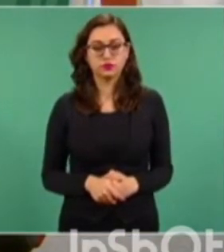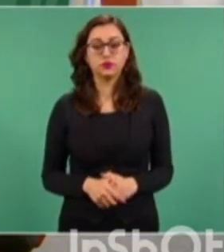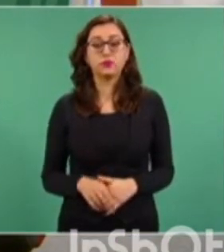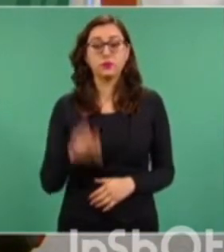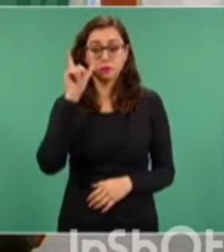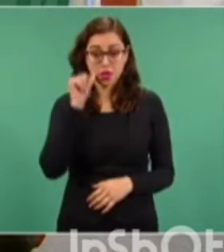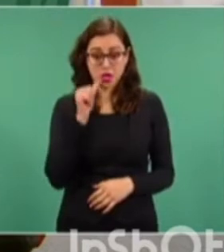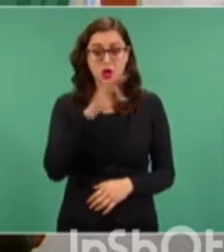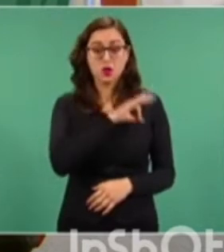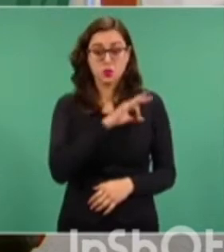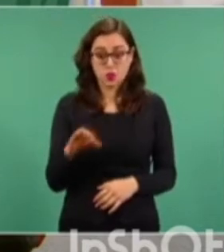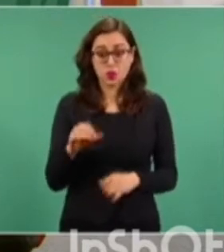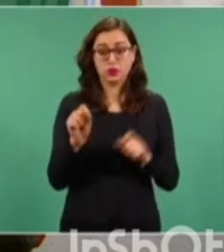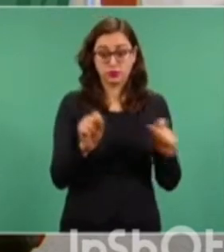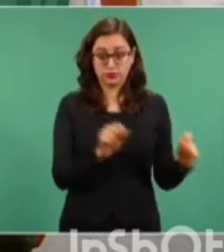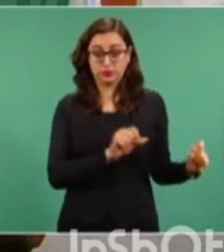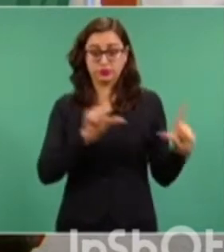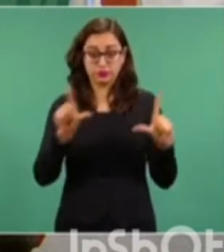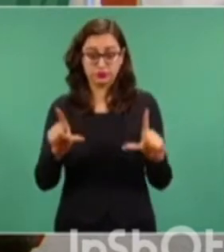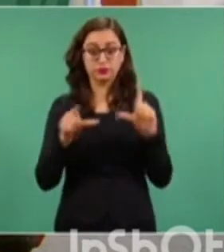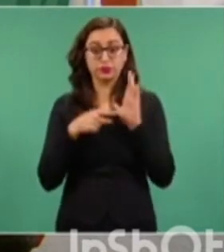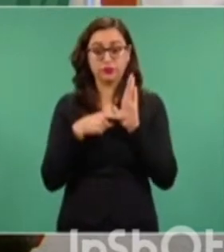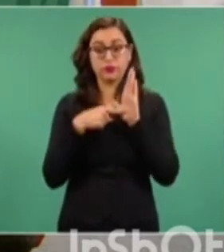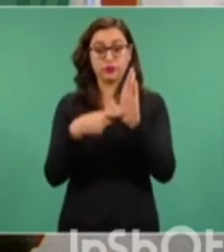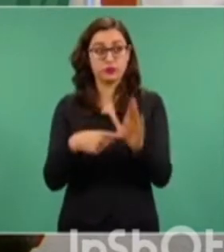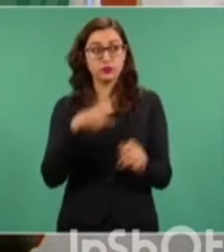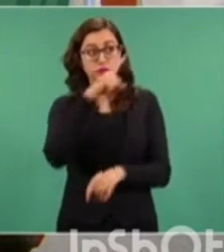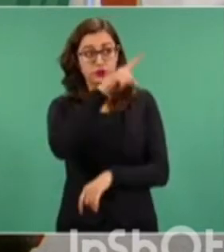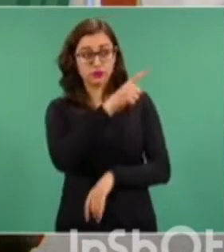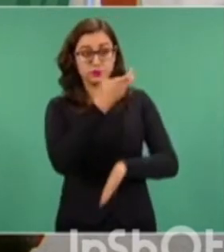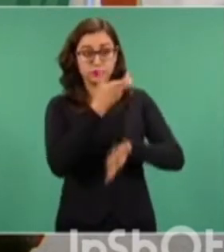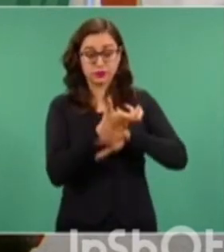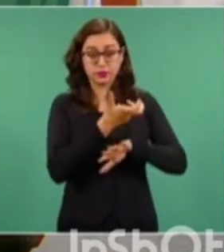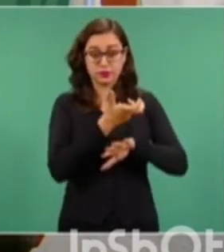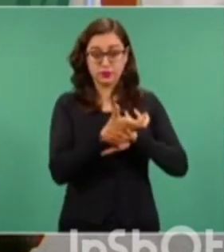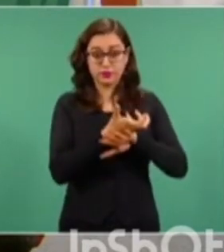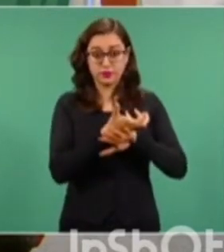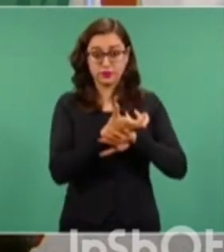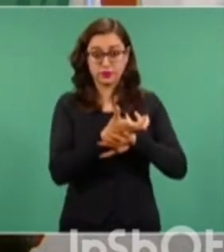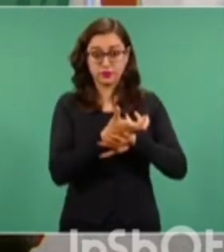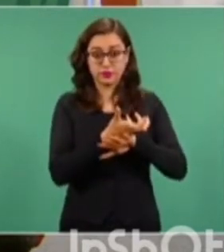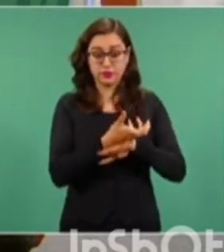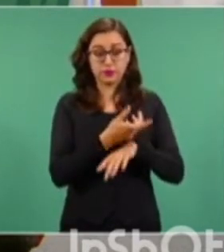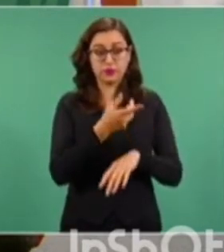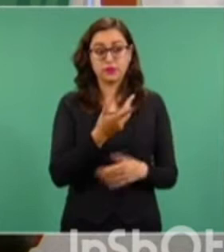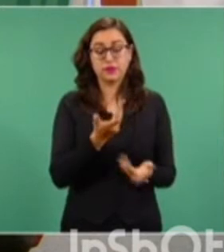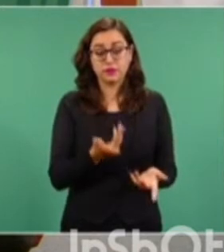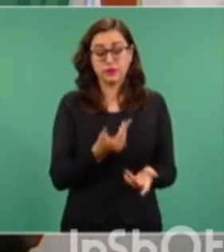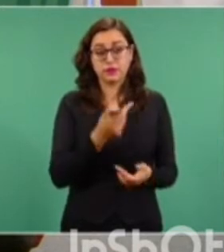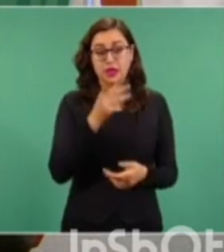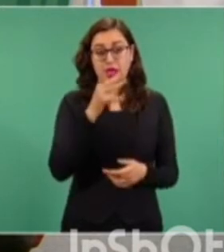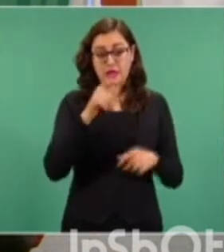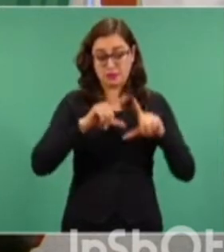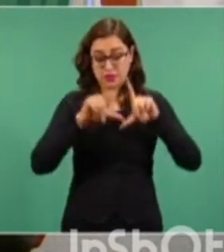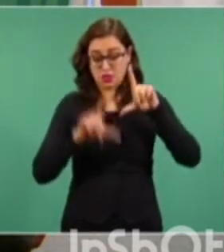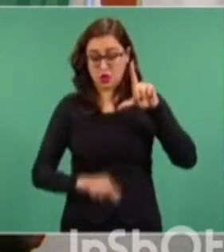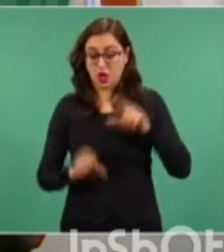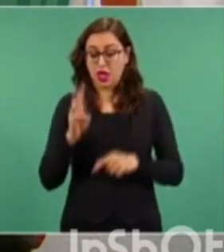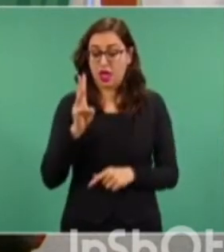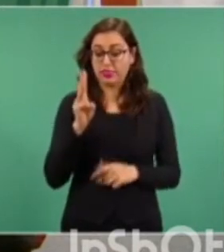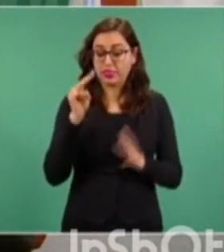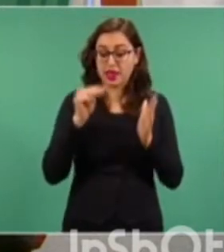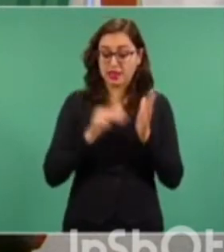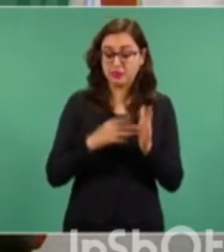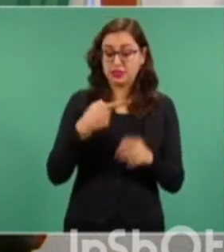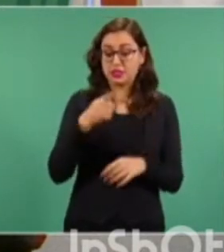de los tres mil 180 kilómetros de frontera, cuánto muro se ha